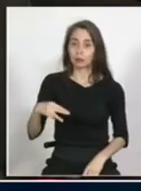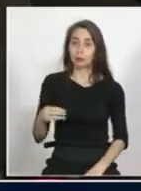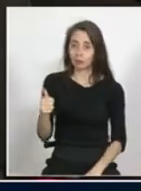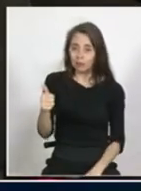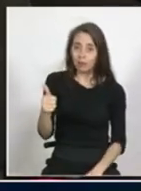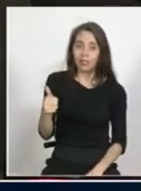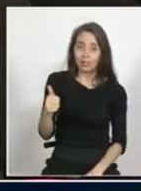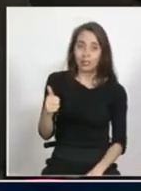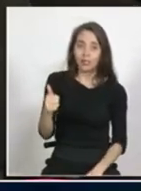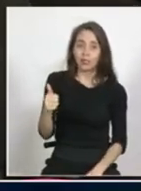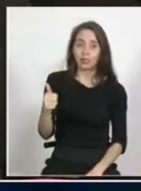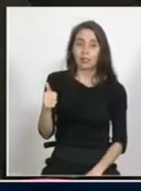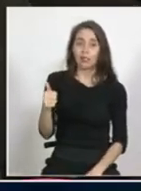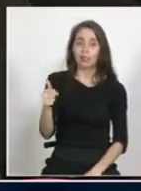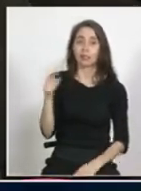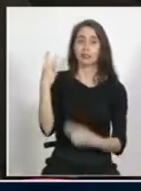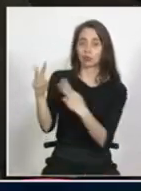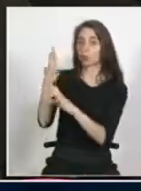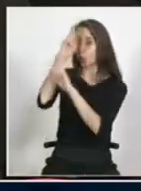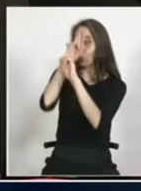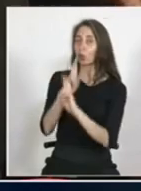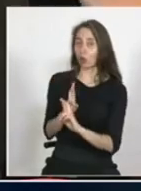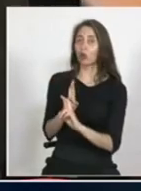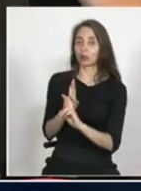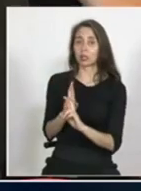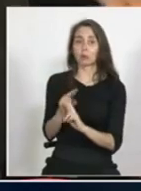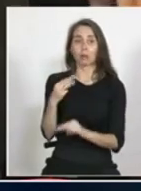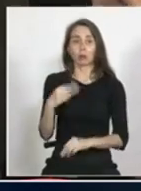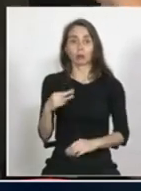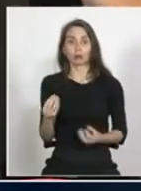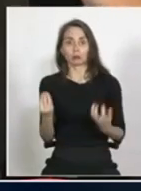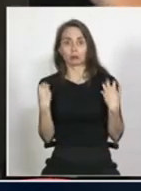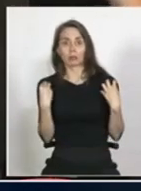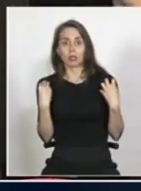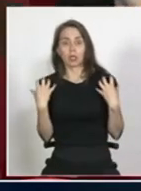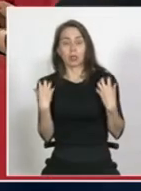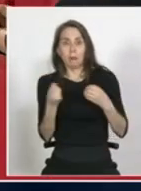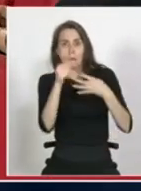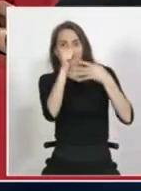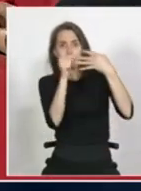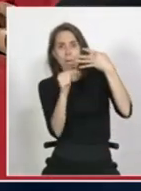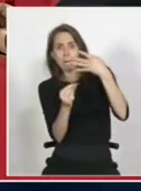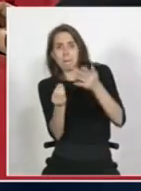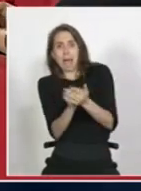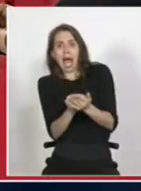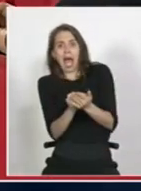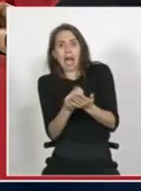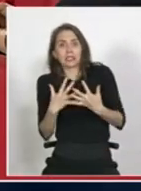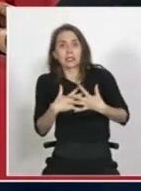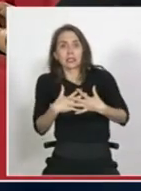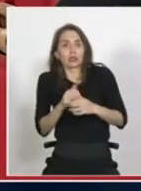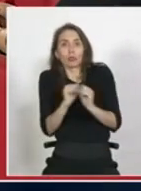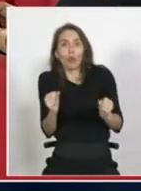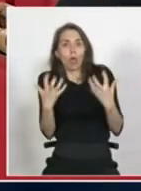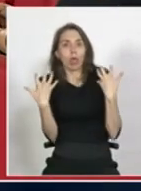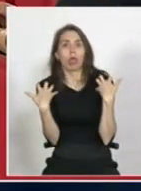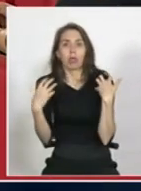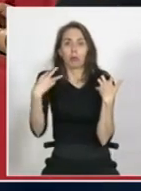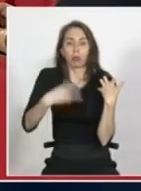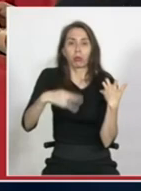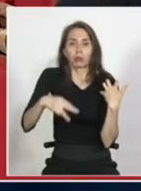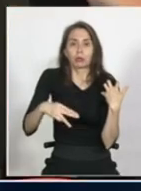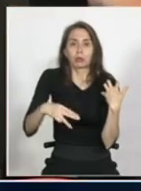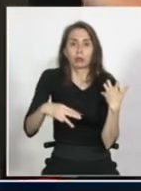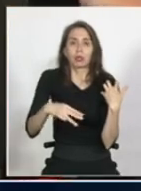le va a corresponder un rol pero hoy día se están haciendo cargo más allá de lo que le corresponde a la propia municipalidad porque el